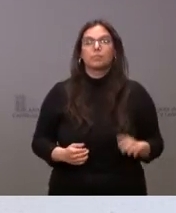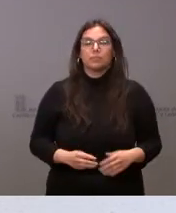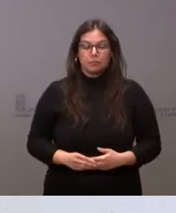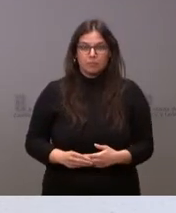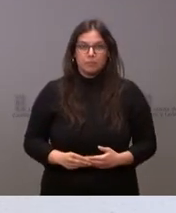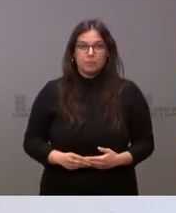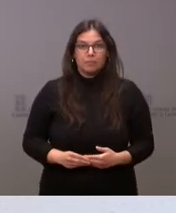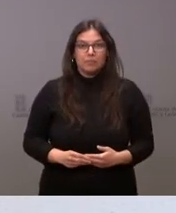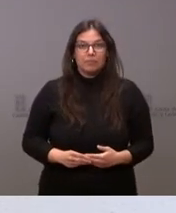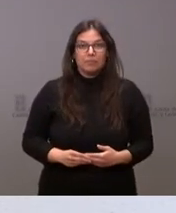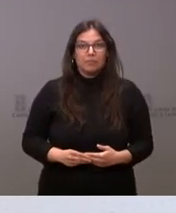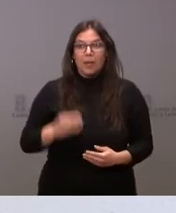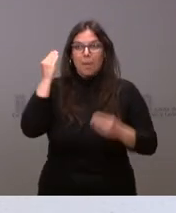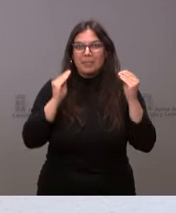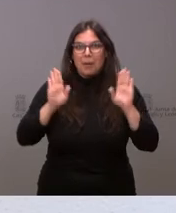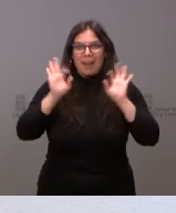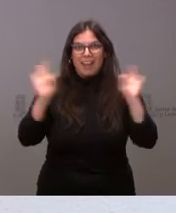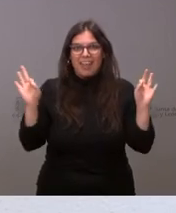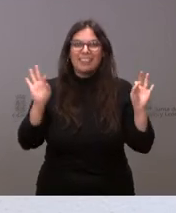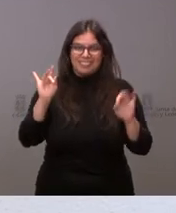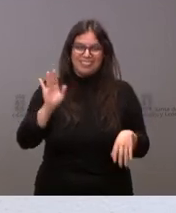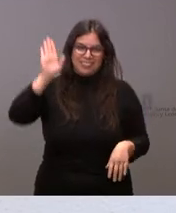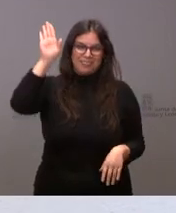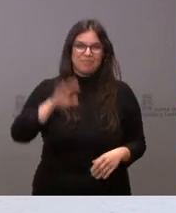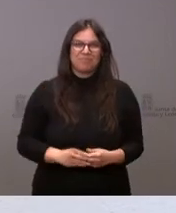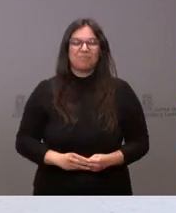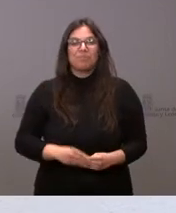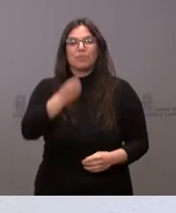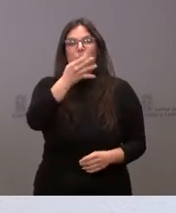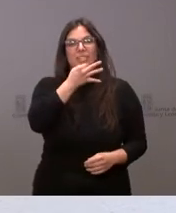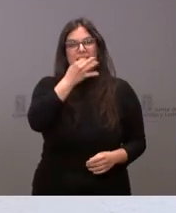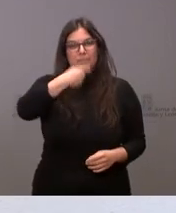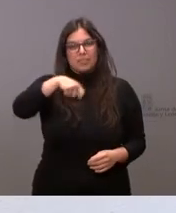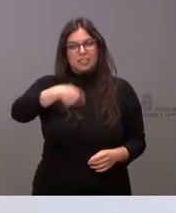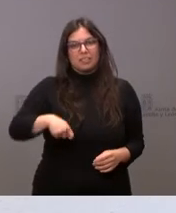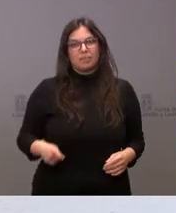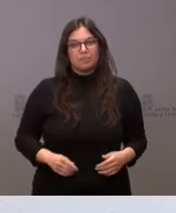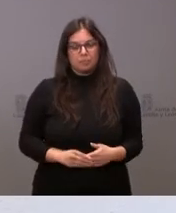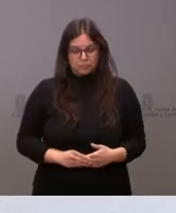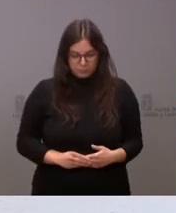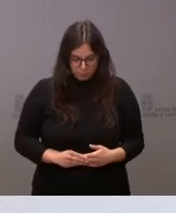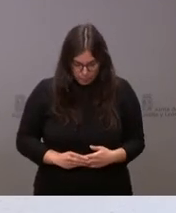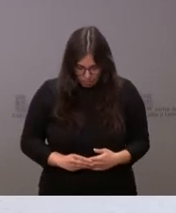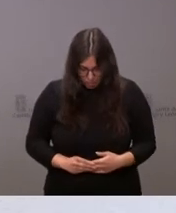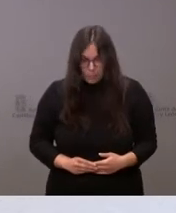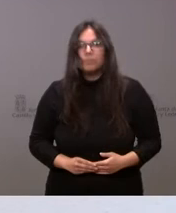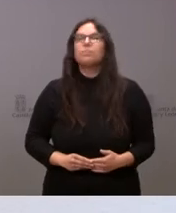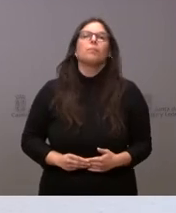Ah, pensaba que no había preguntas. Buenas tardes, presidente. Tenía dos cuestiones.